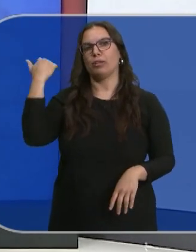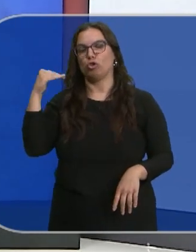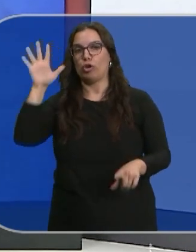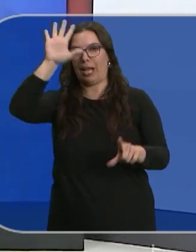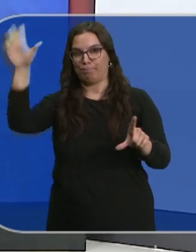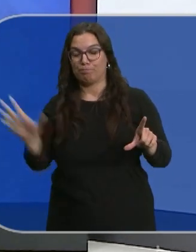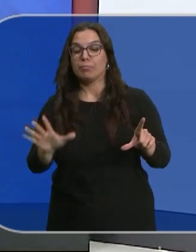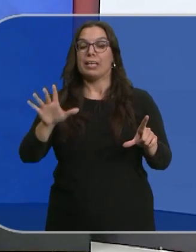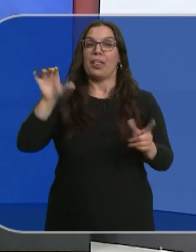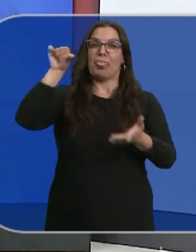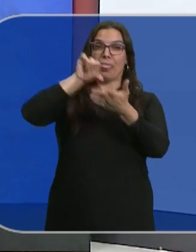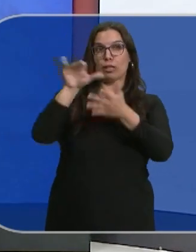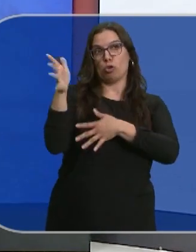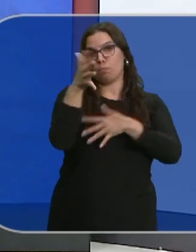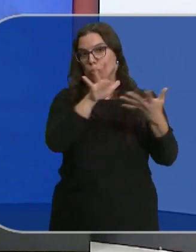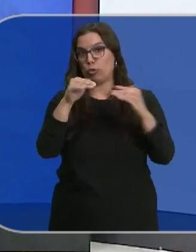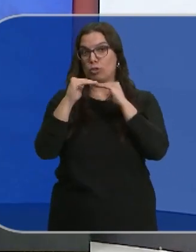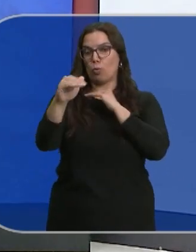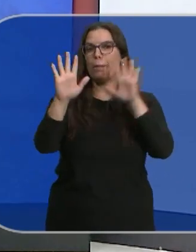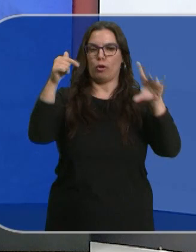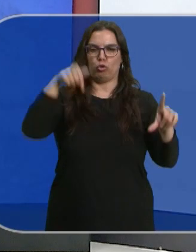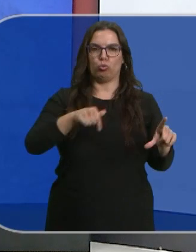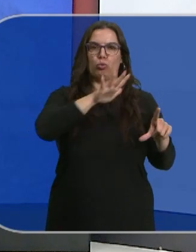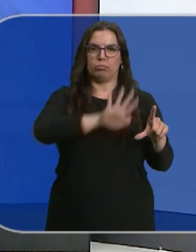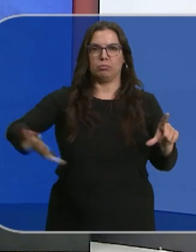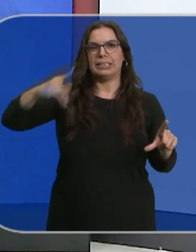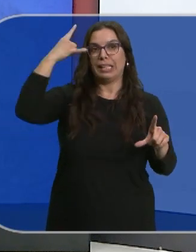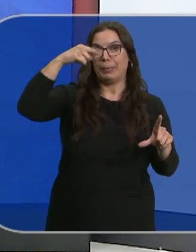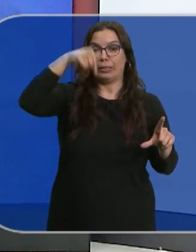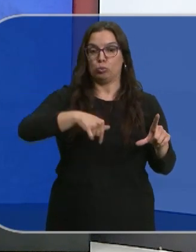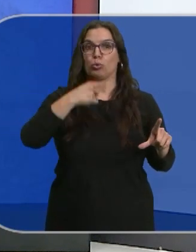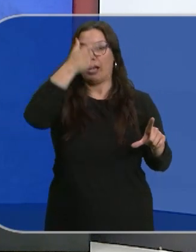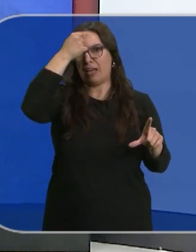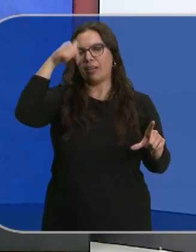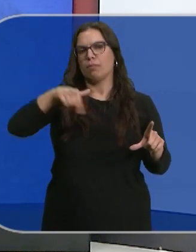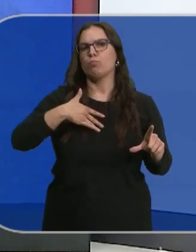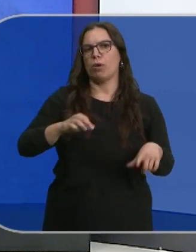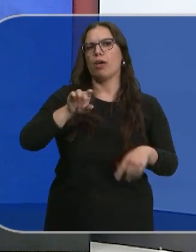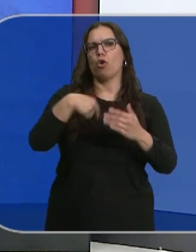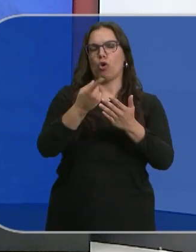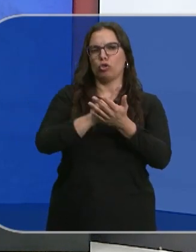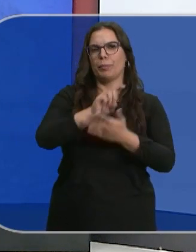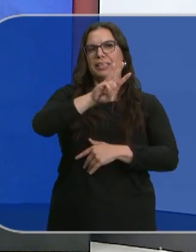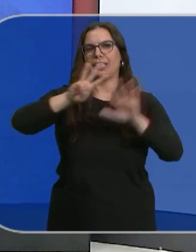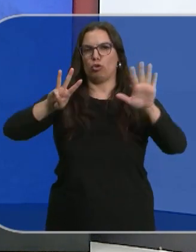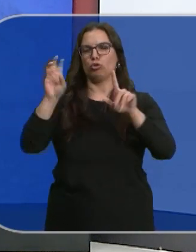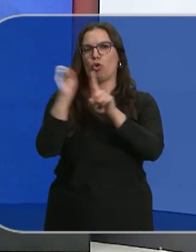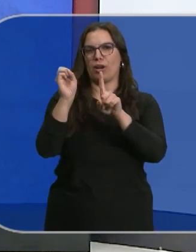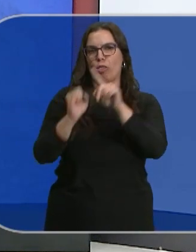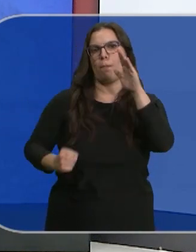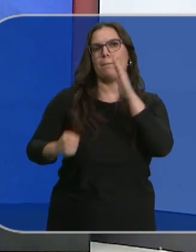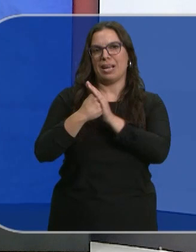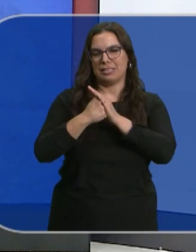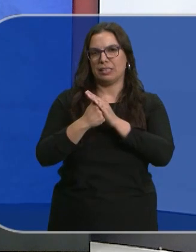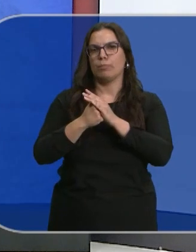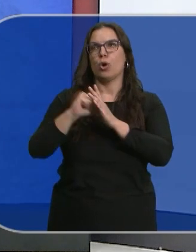nos quedamos más o menos igual, pero evidentemente en el sur de Salamanca y en el sur de Ávila podrían volver a registrar esos 38 grados de temperatura máxima con